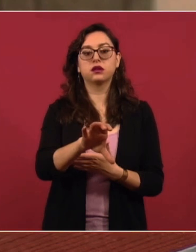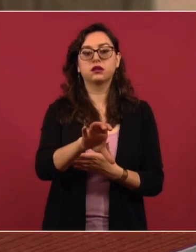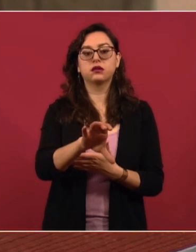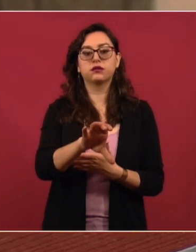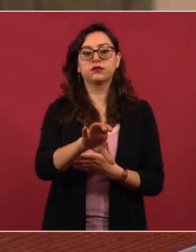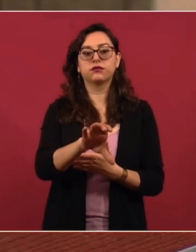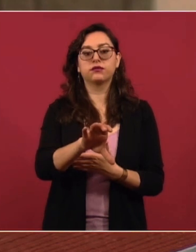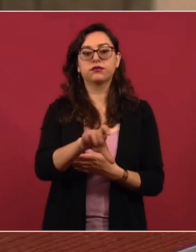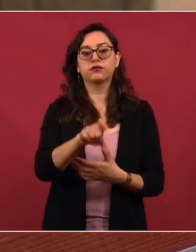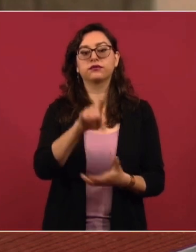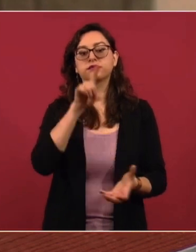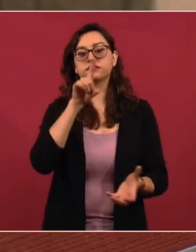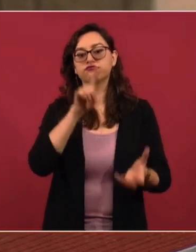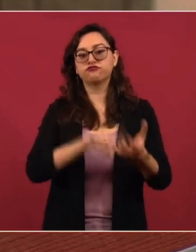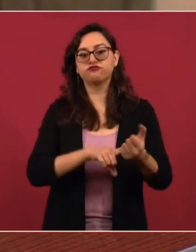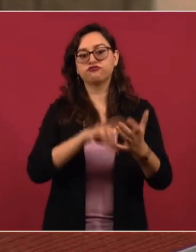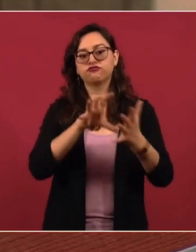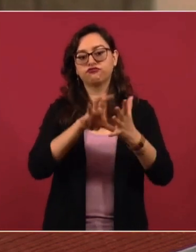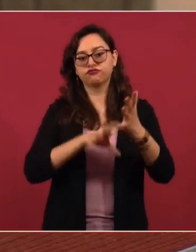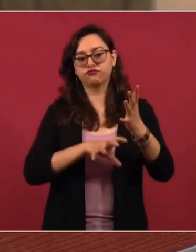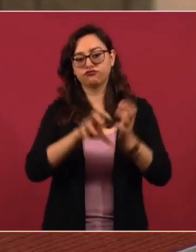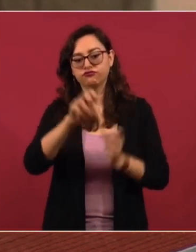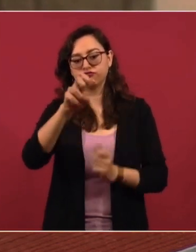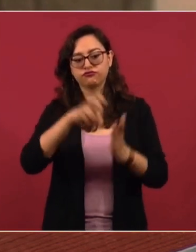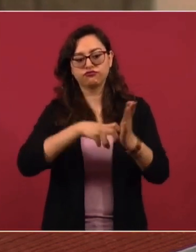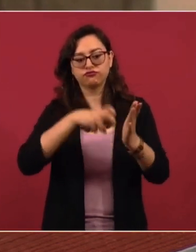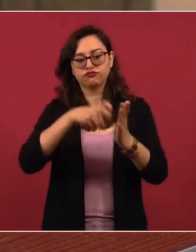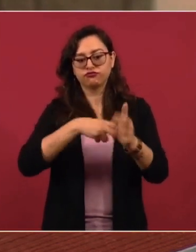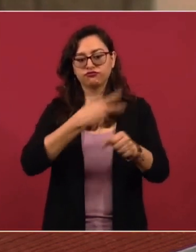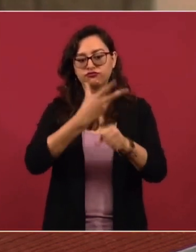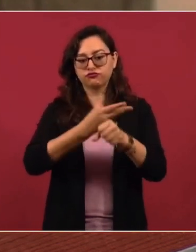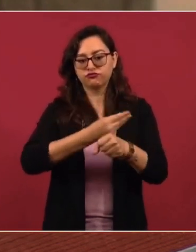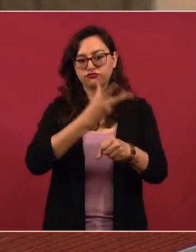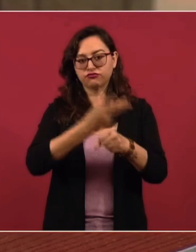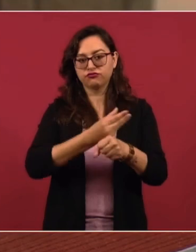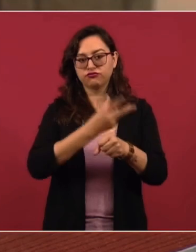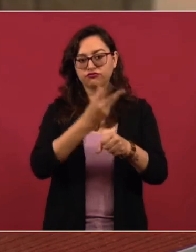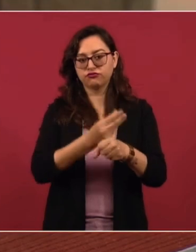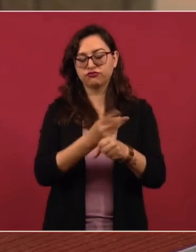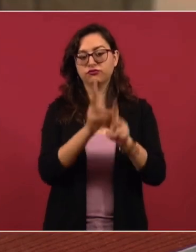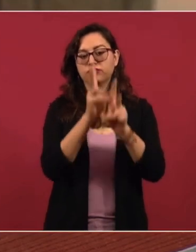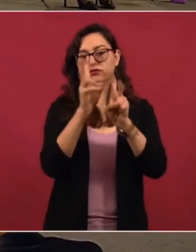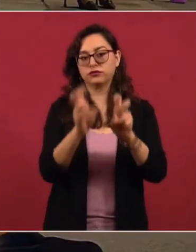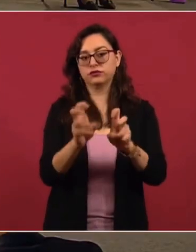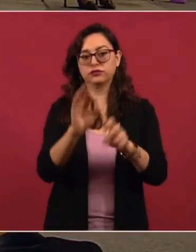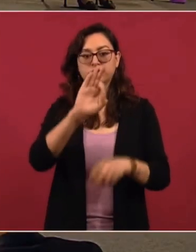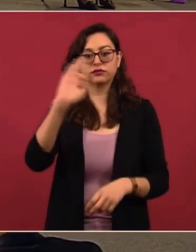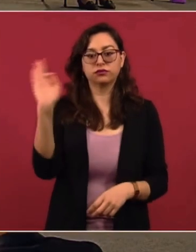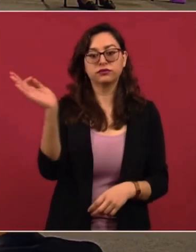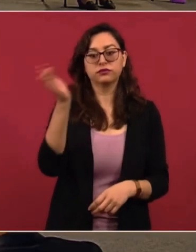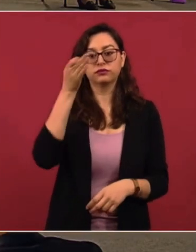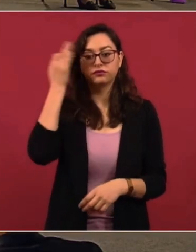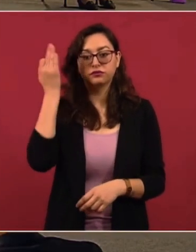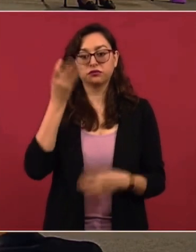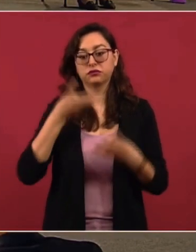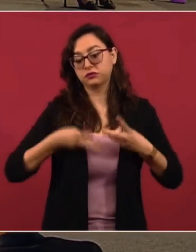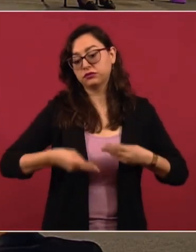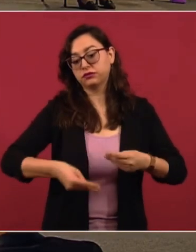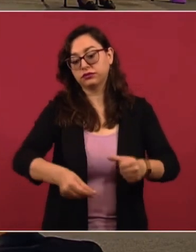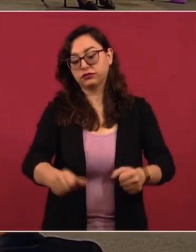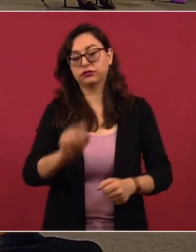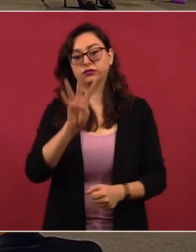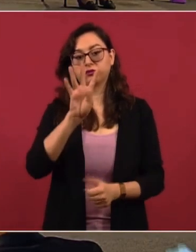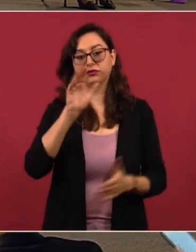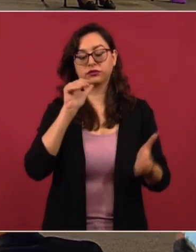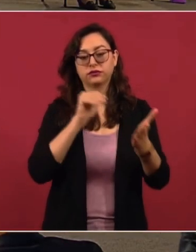implementa las reformas constitucionales en materia de justicia federal, 4 mil 197